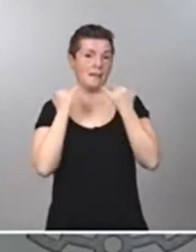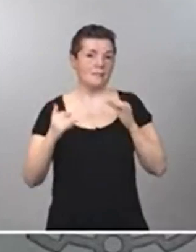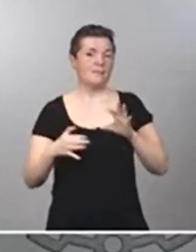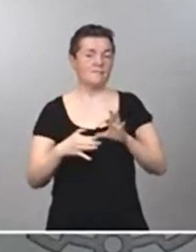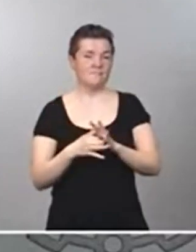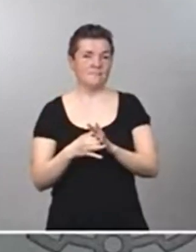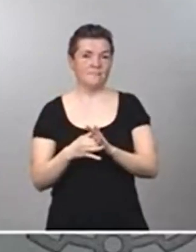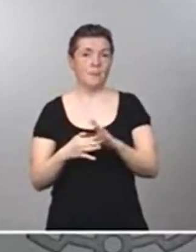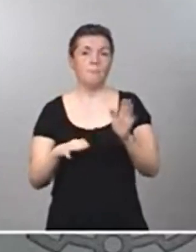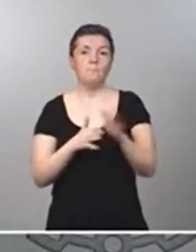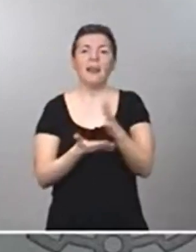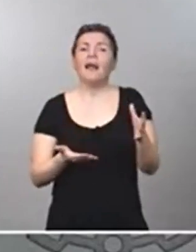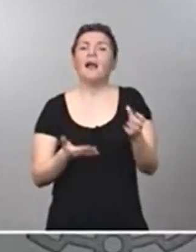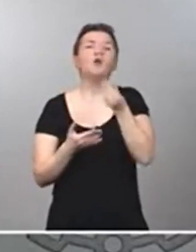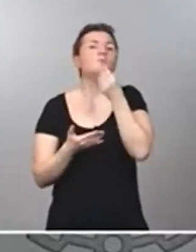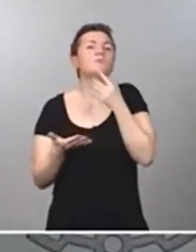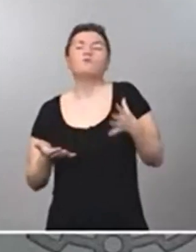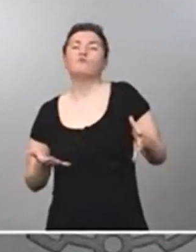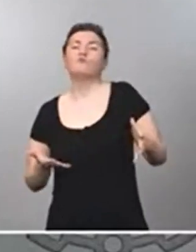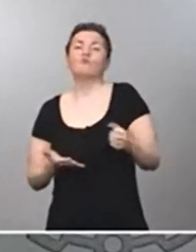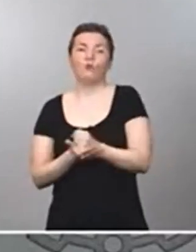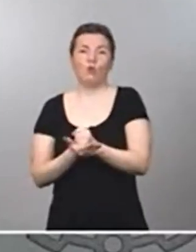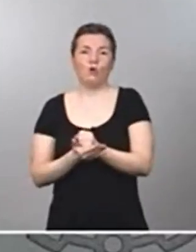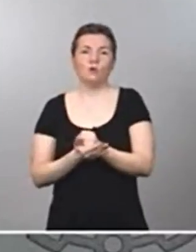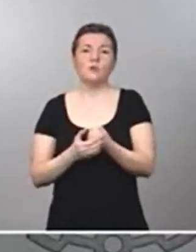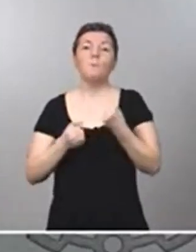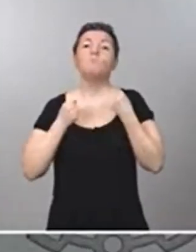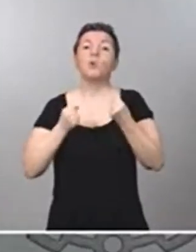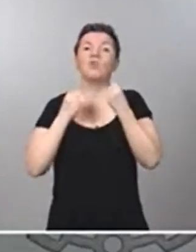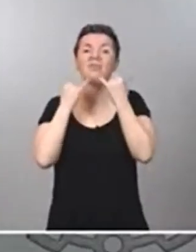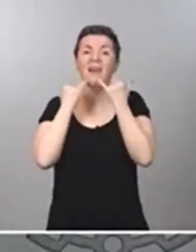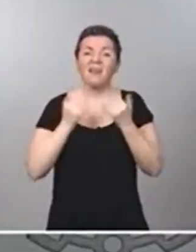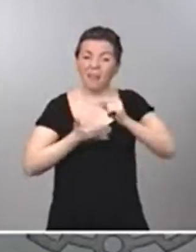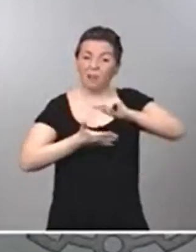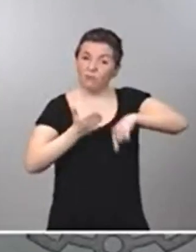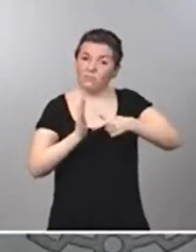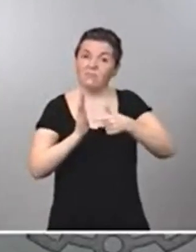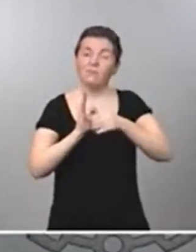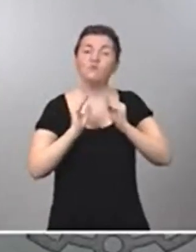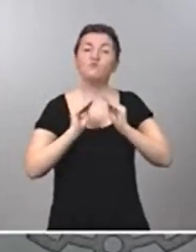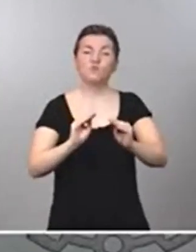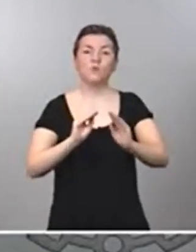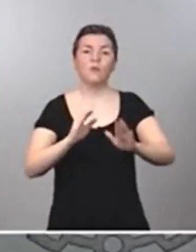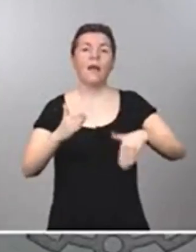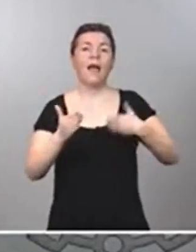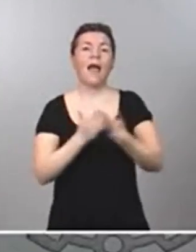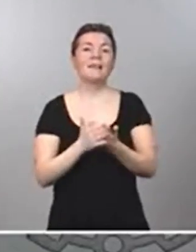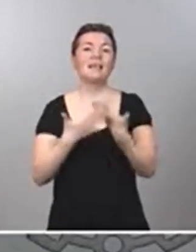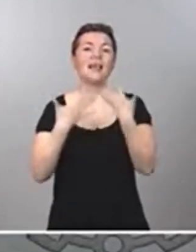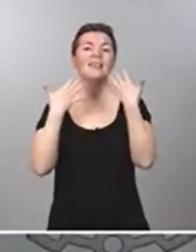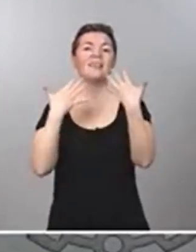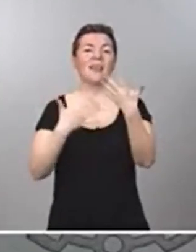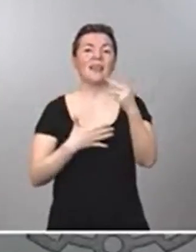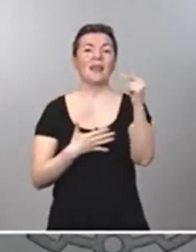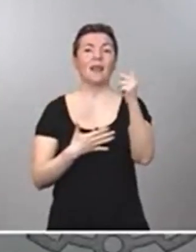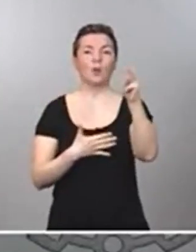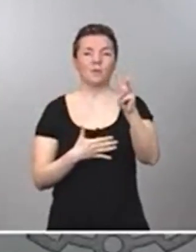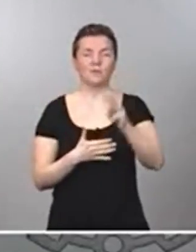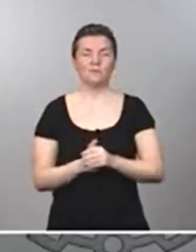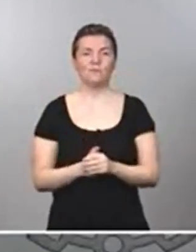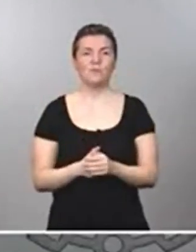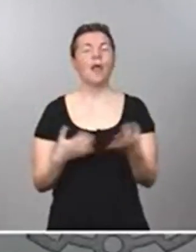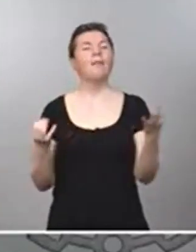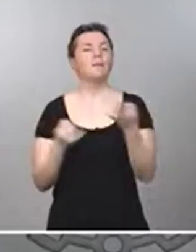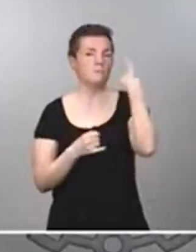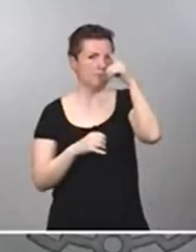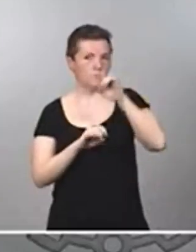todos los consumidores con una potencia eléctrica contratada de hasta 10 kilovatios. Tienen que tener en cuenta que la